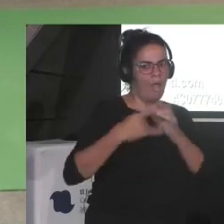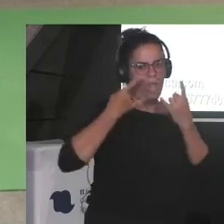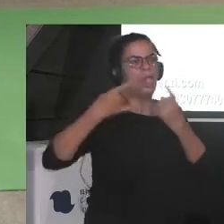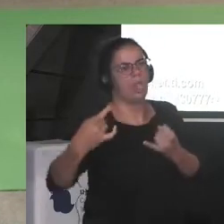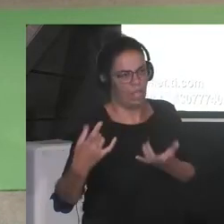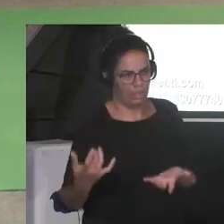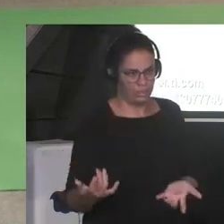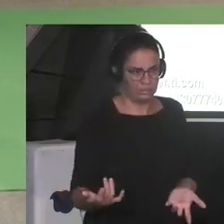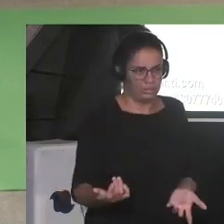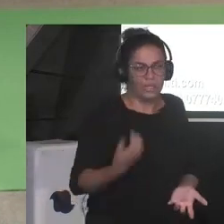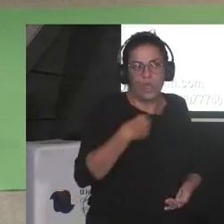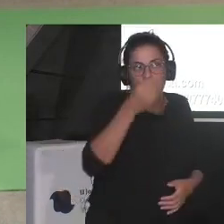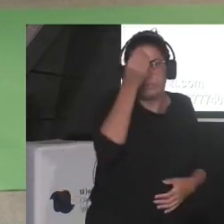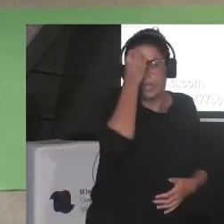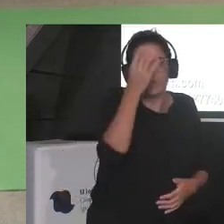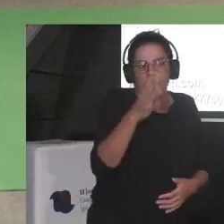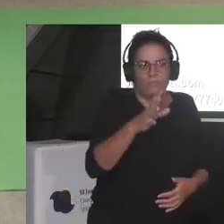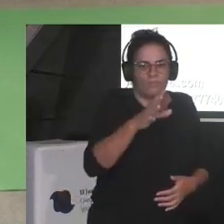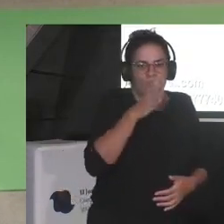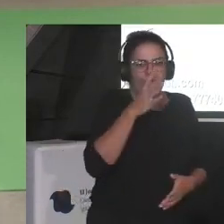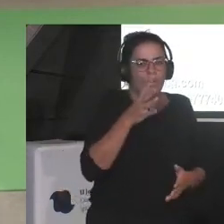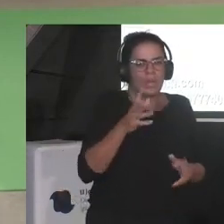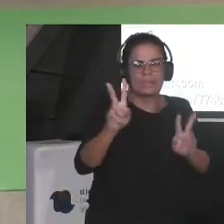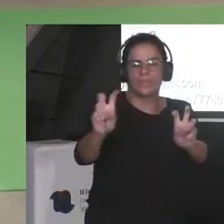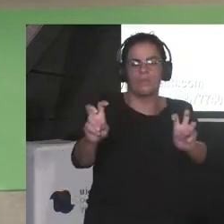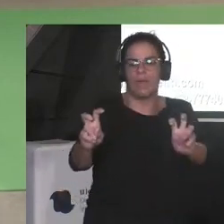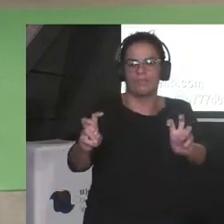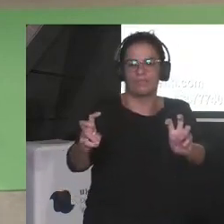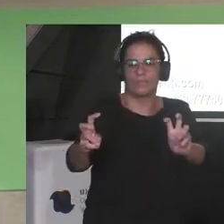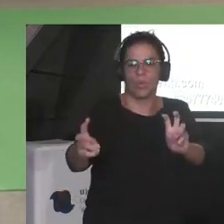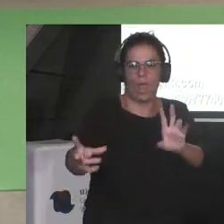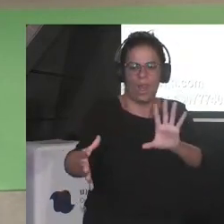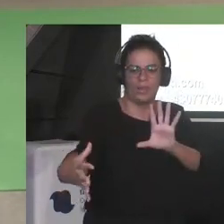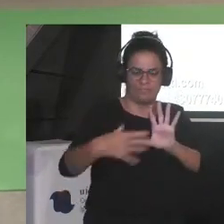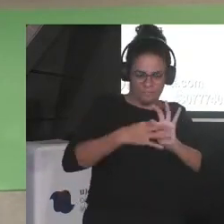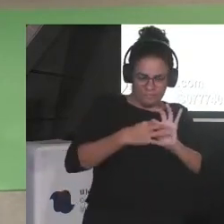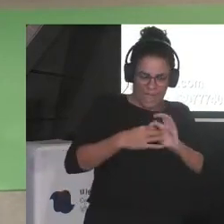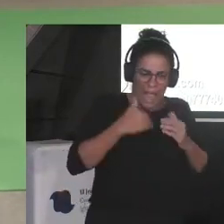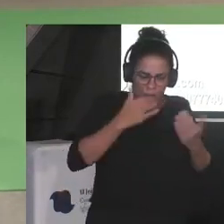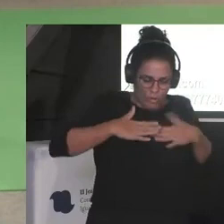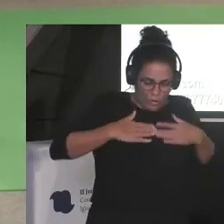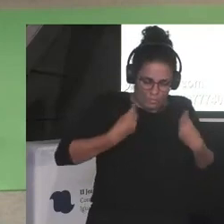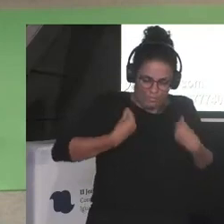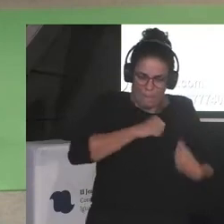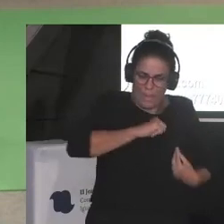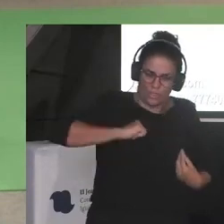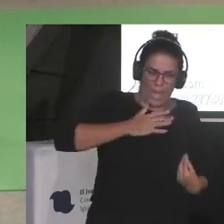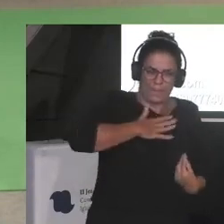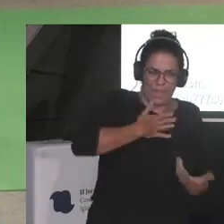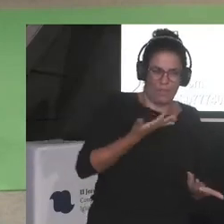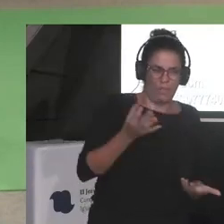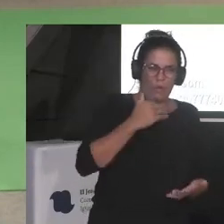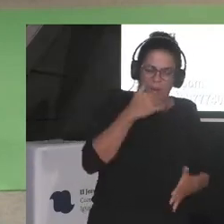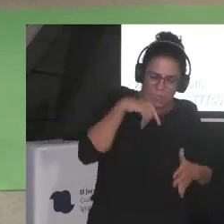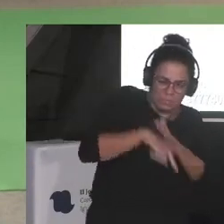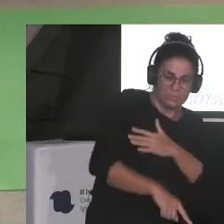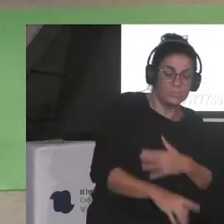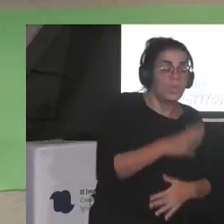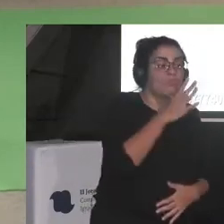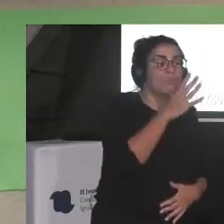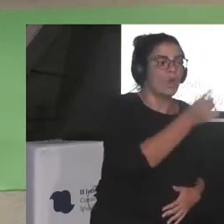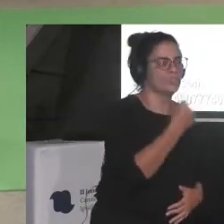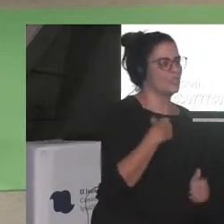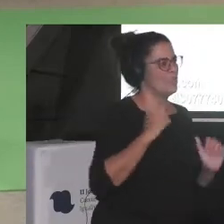la idea de que eso es porque te conecta con temas tuyos con temas personales con temas profundos y es así ¿no? que yo empecé a trabajar todo el tema de